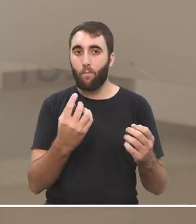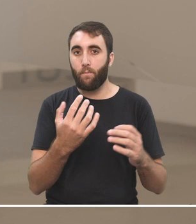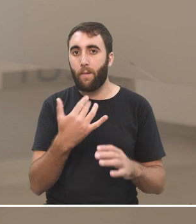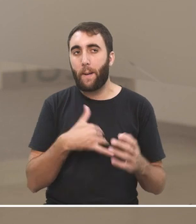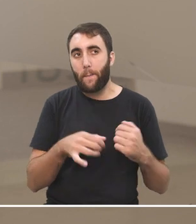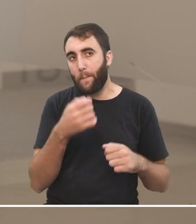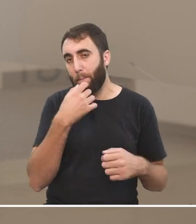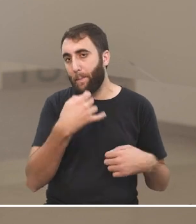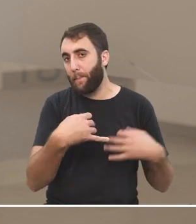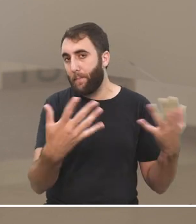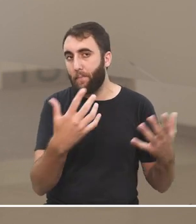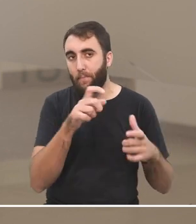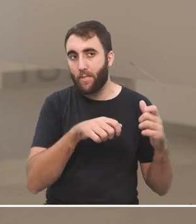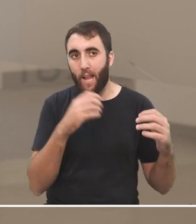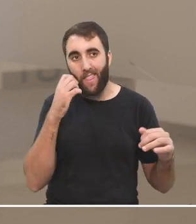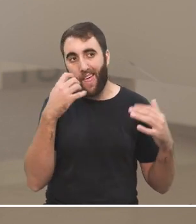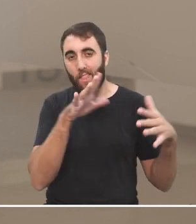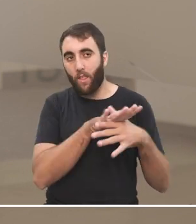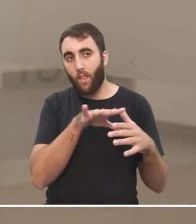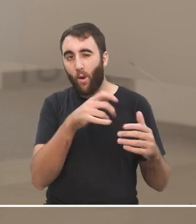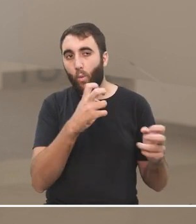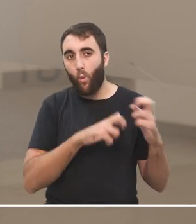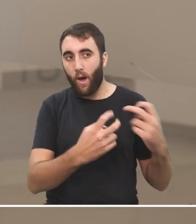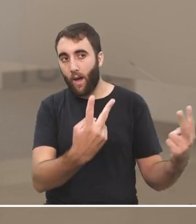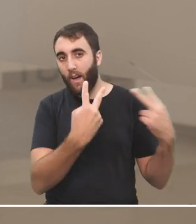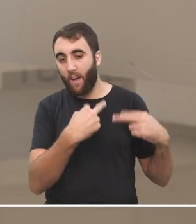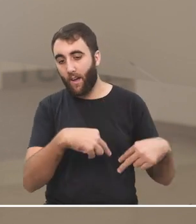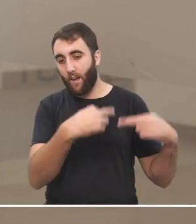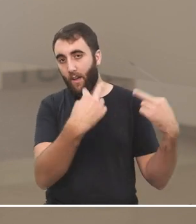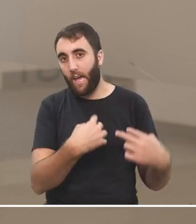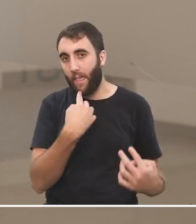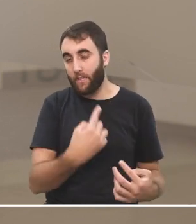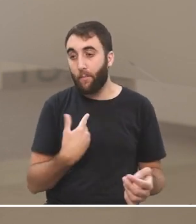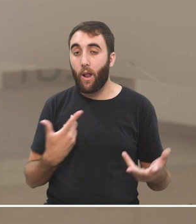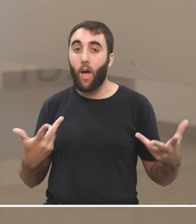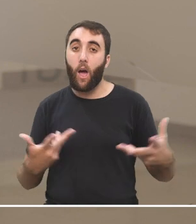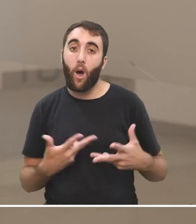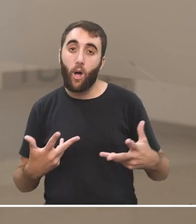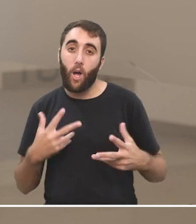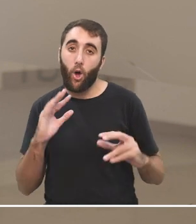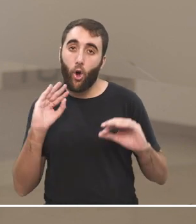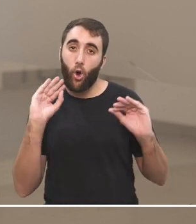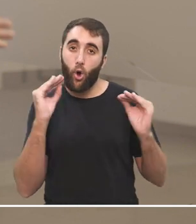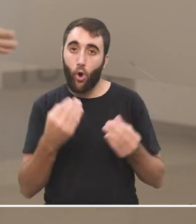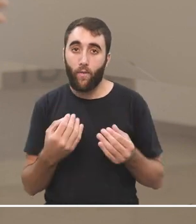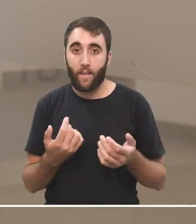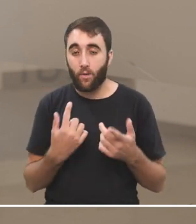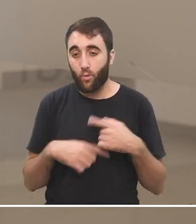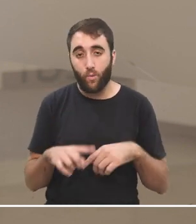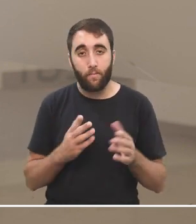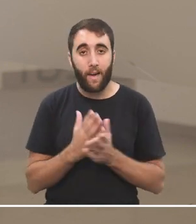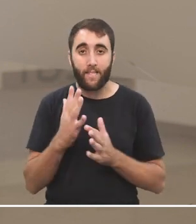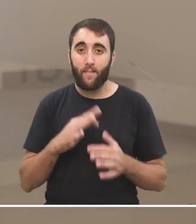la gente de su misma generación pero los adolescentes contemporáneos que buena parte de su vida sucede en las